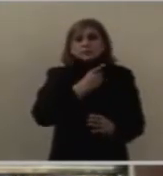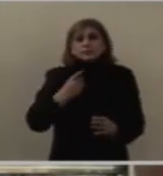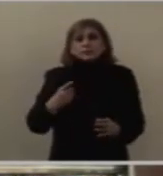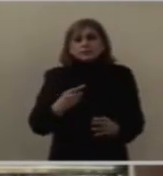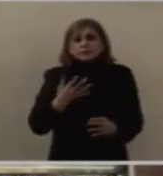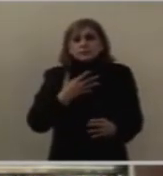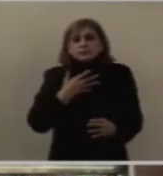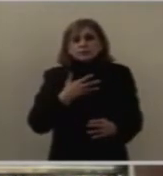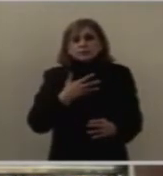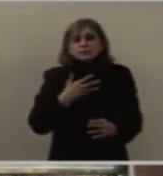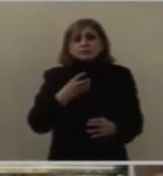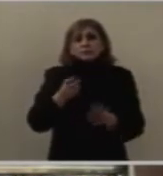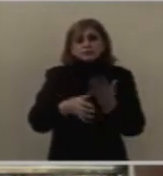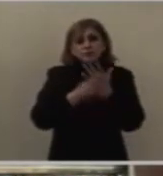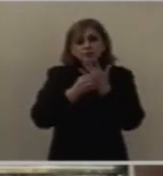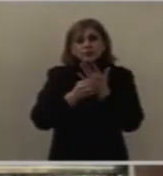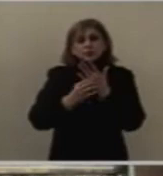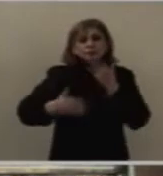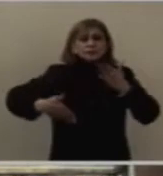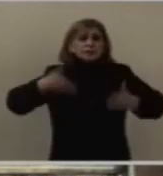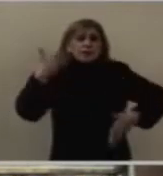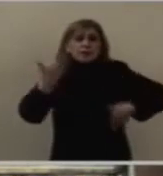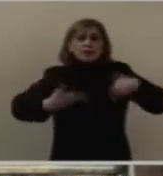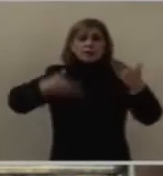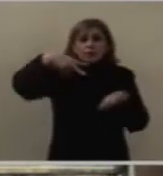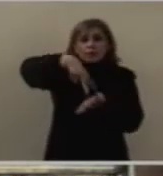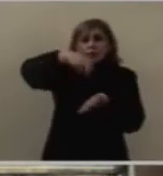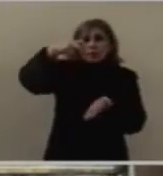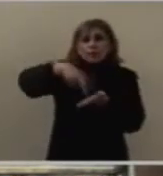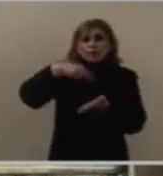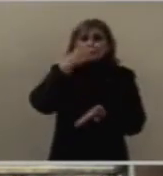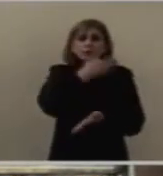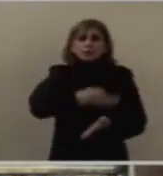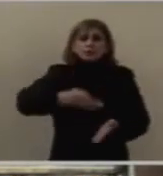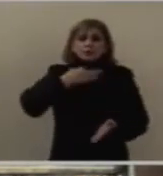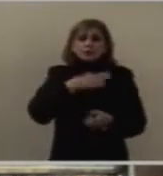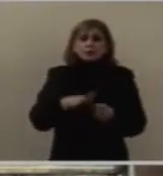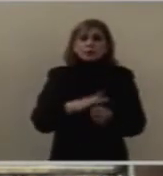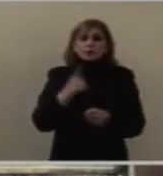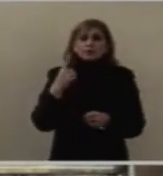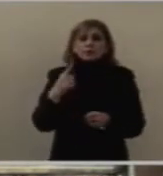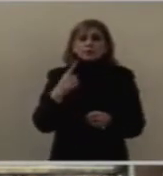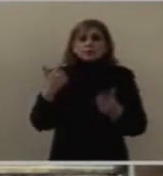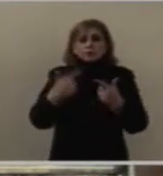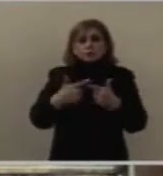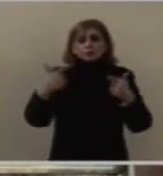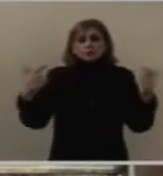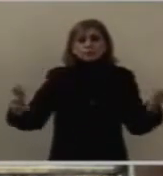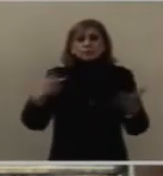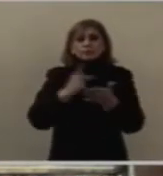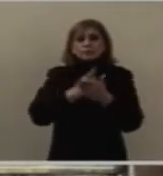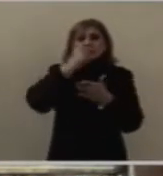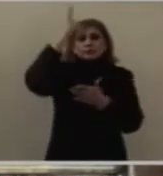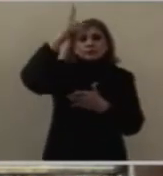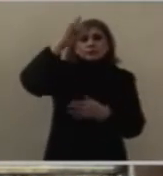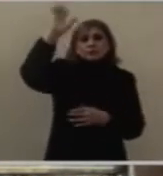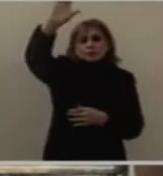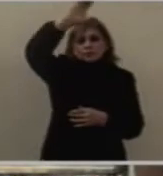alegrense y brinquen de alegría porque hay un gran premio en el cielo.